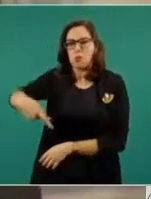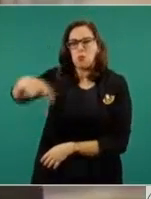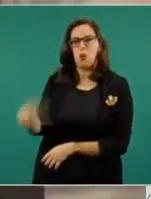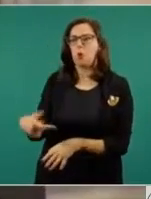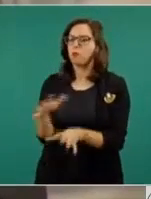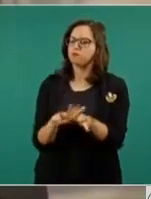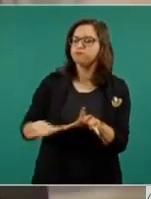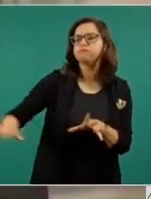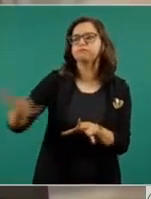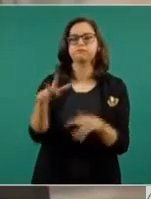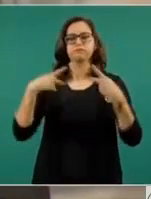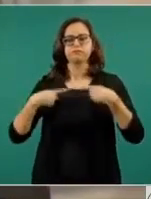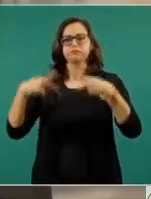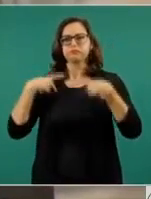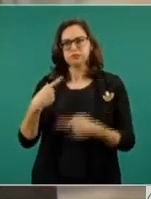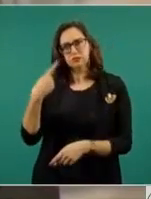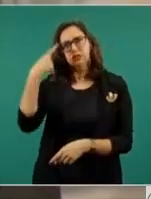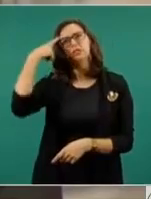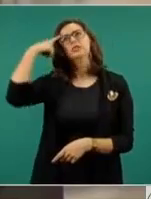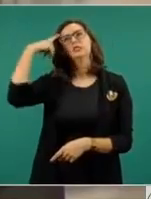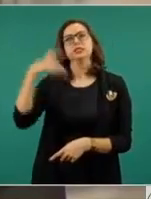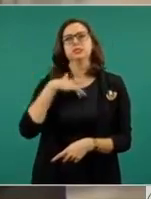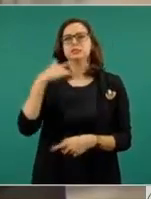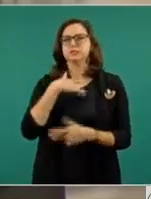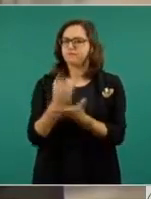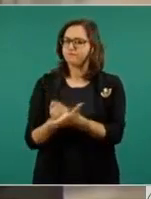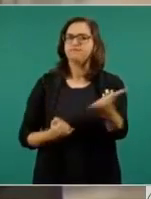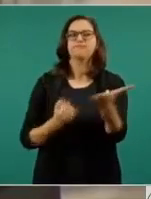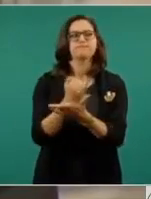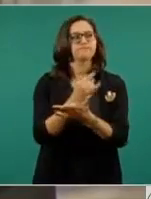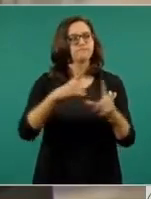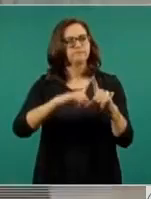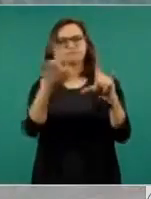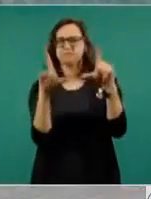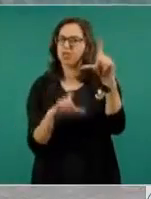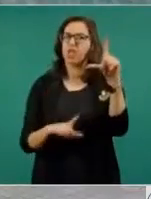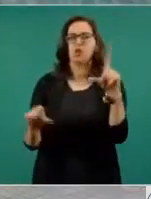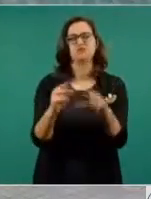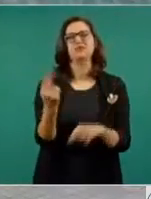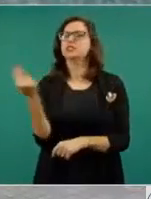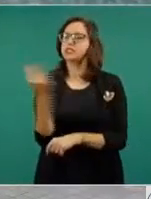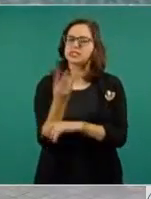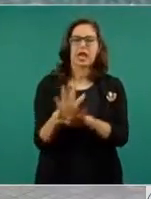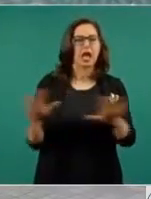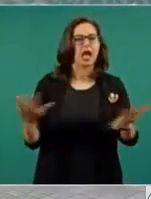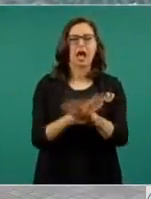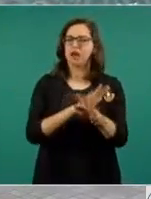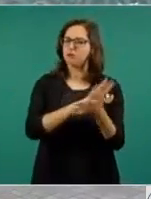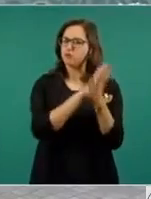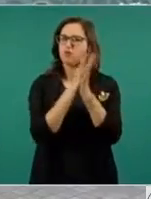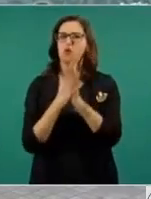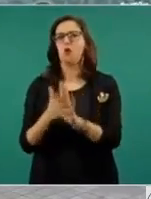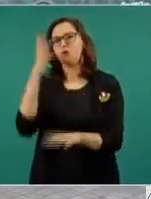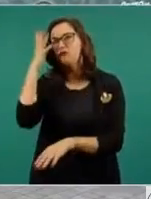determinación y la conciencia de que era necesario un cambio profundo que trajera esperanza y luz al